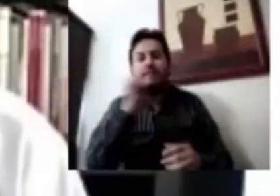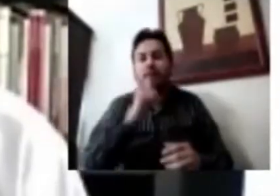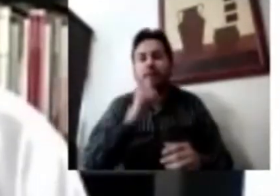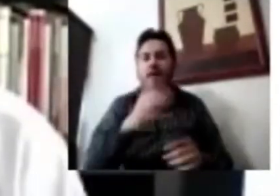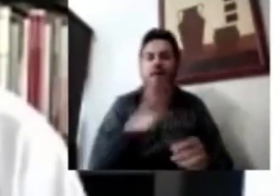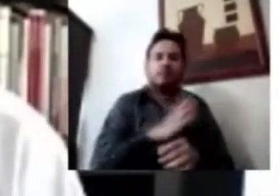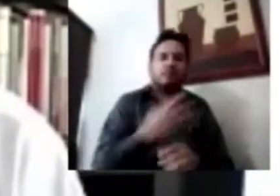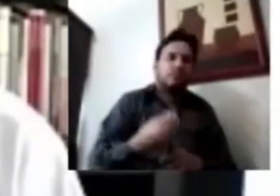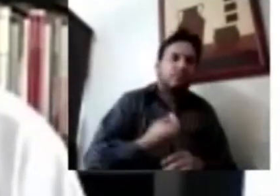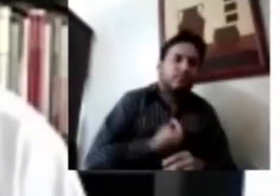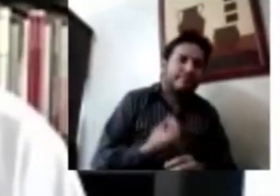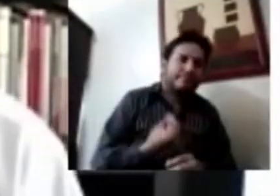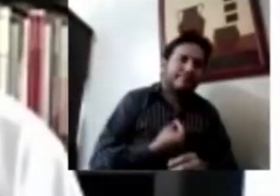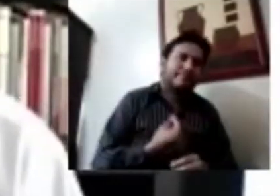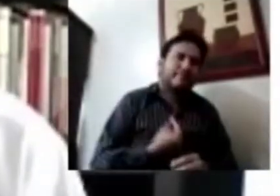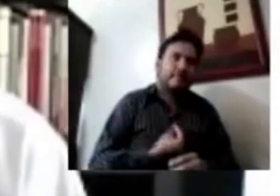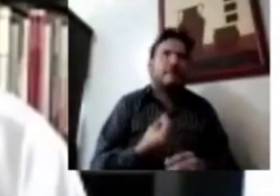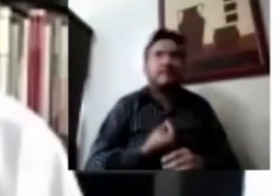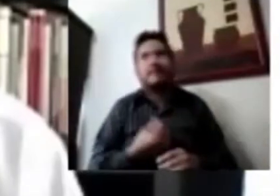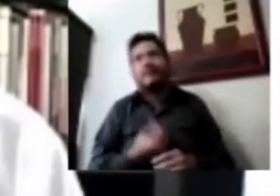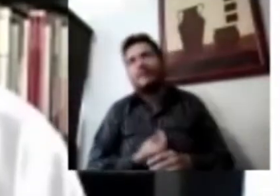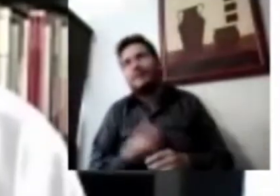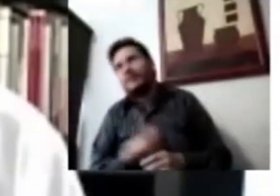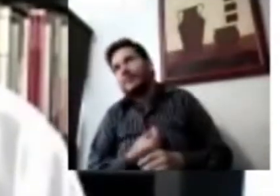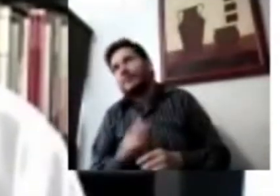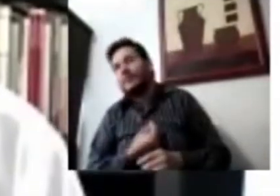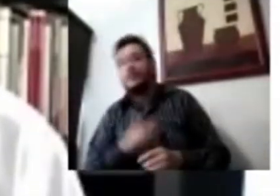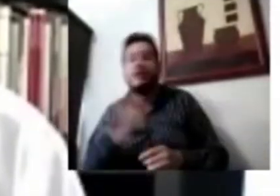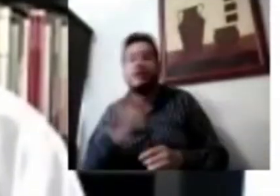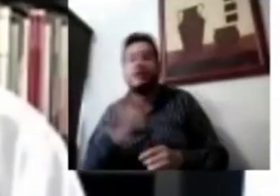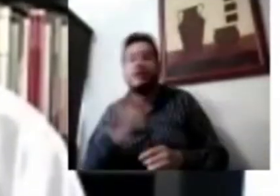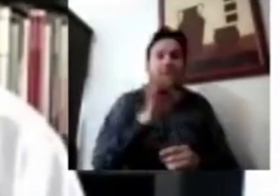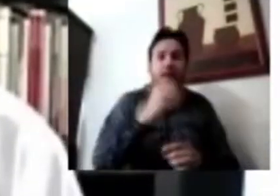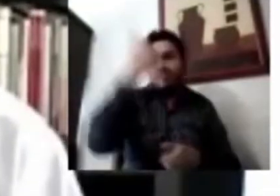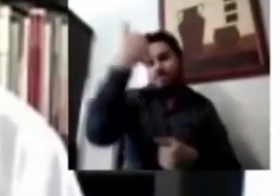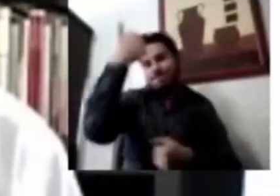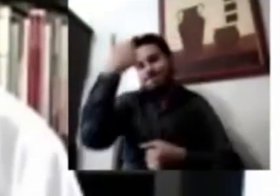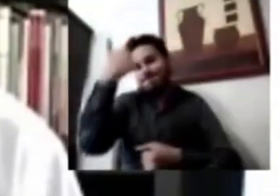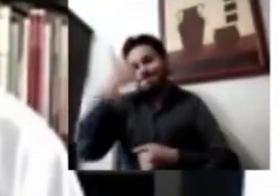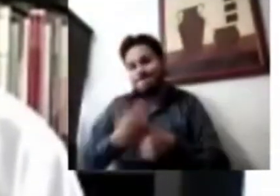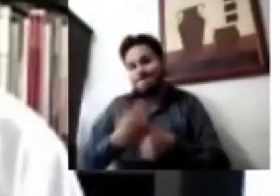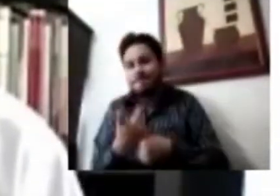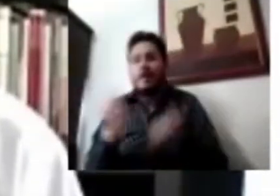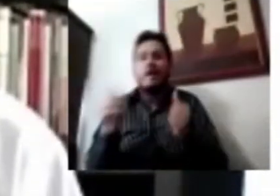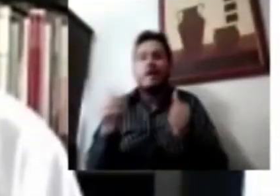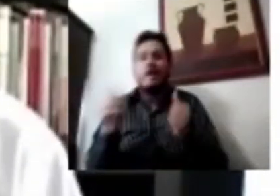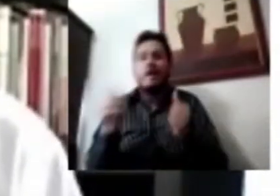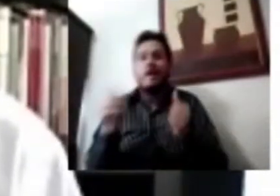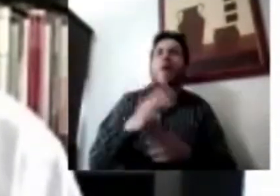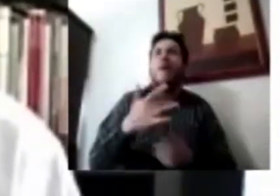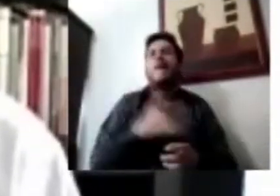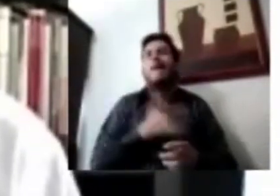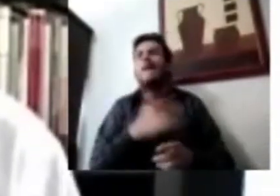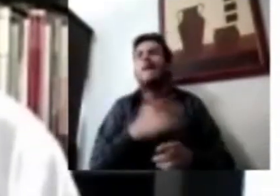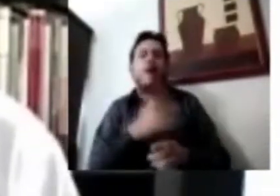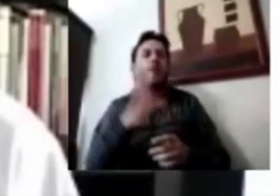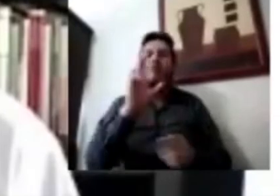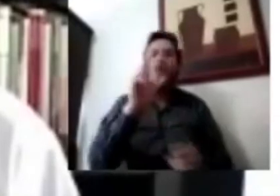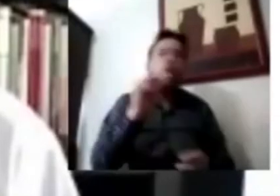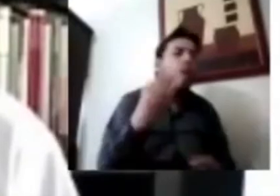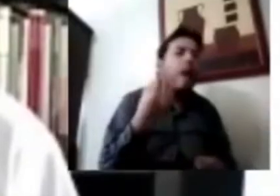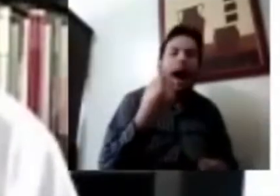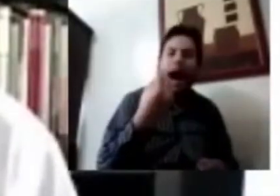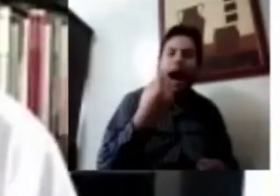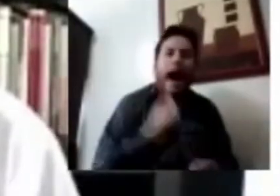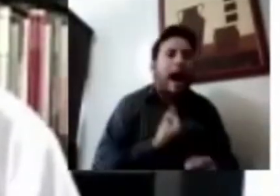hacia conductas que pudieran percibirse como que rompen el confinamiento. Esta intolerancia en algunos casos se vuelve